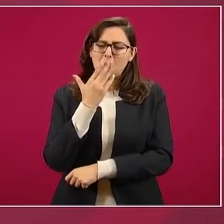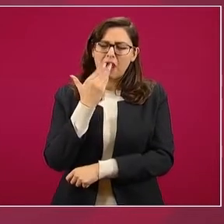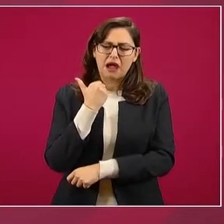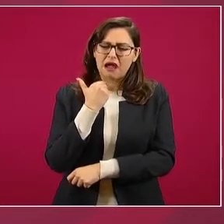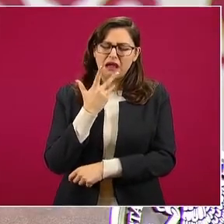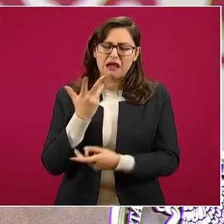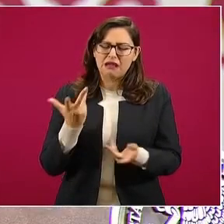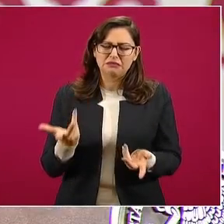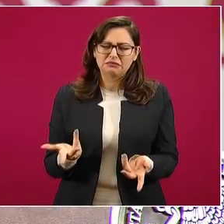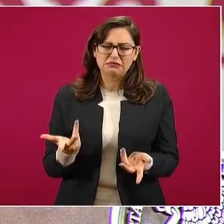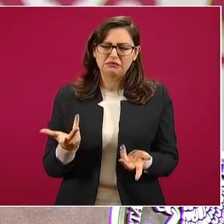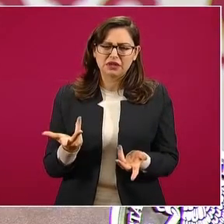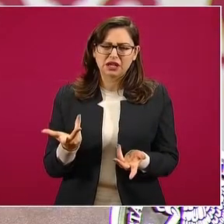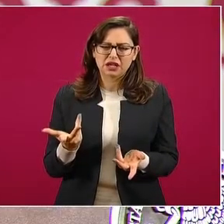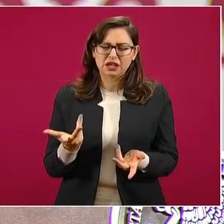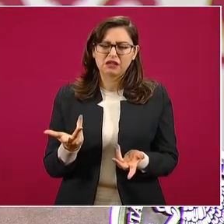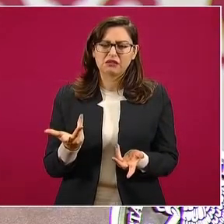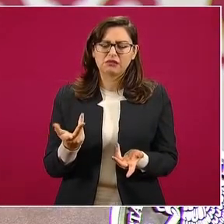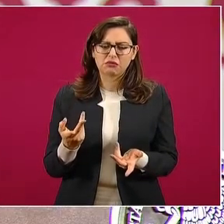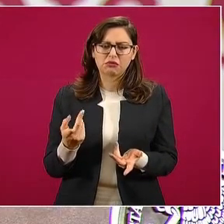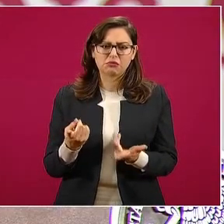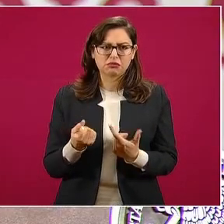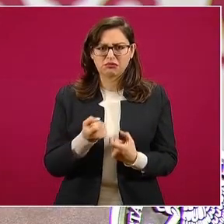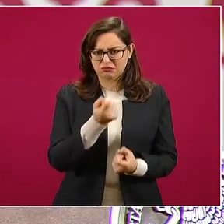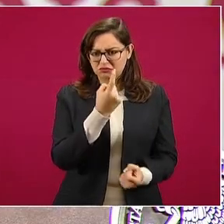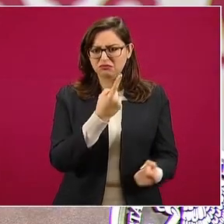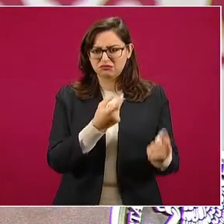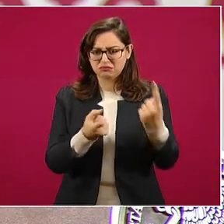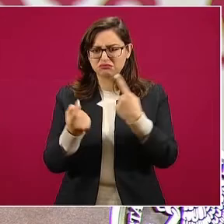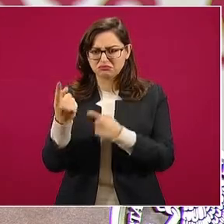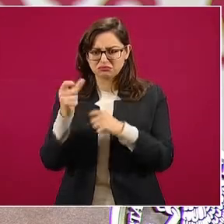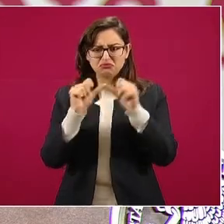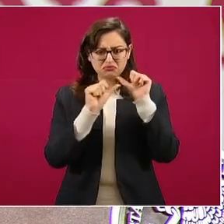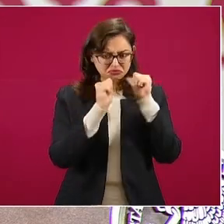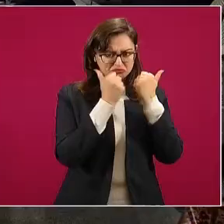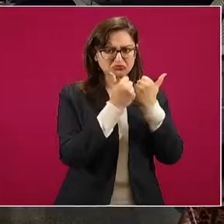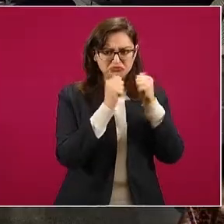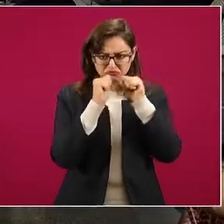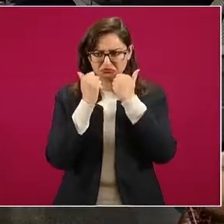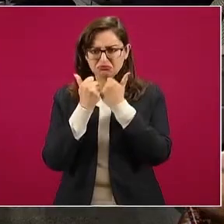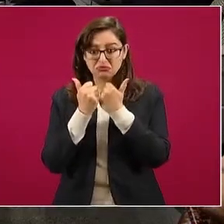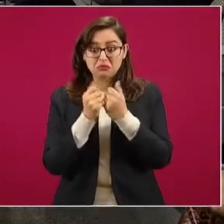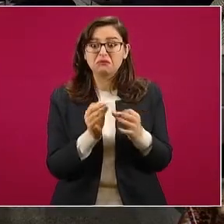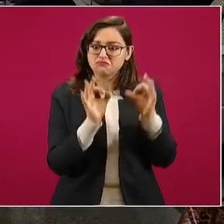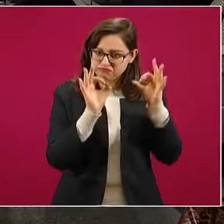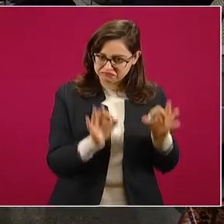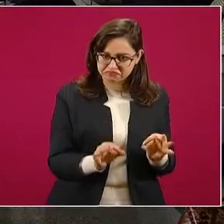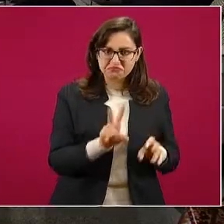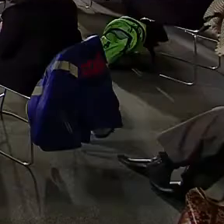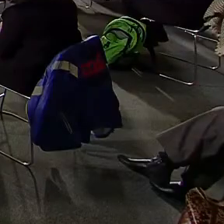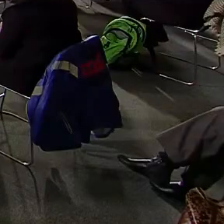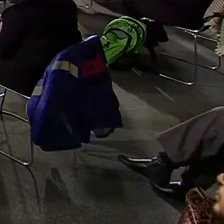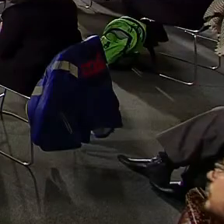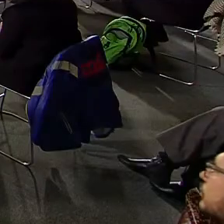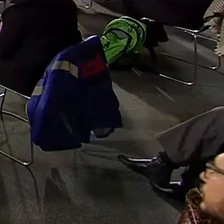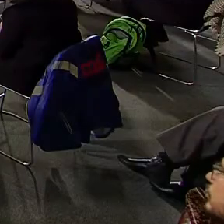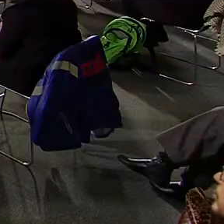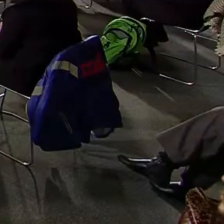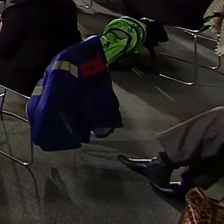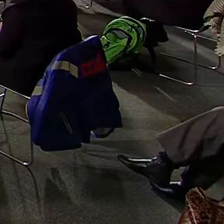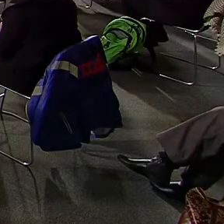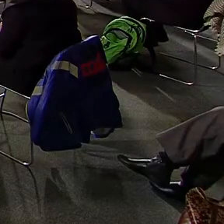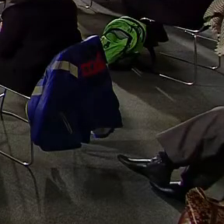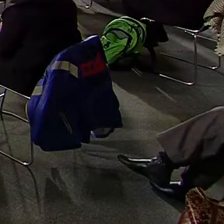asociaciones no gubernamentales de verdad, independientes,